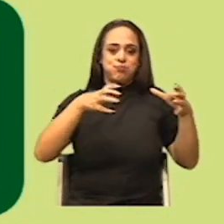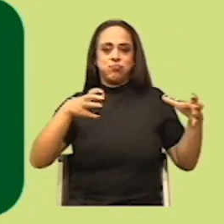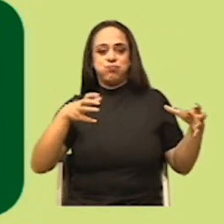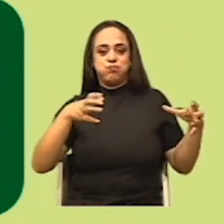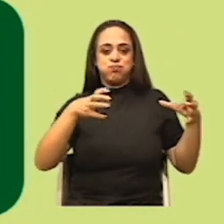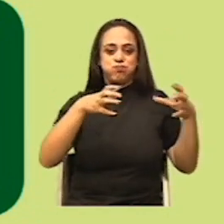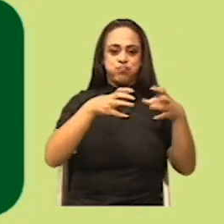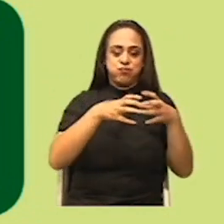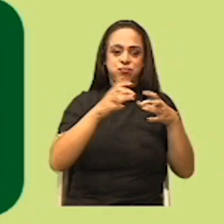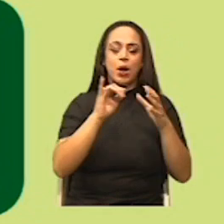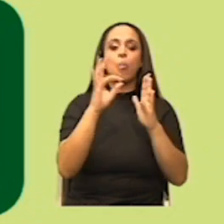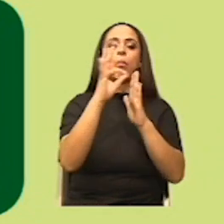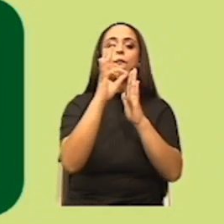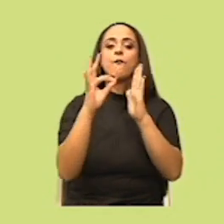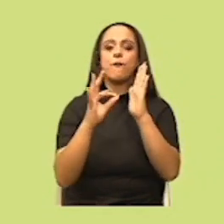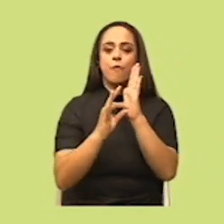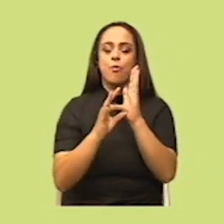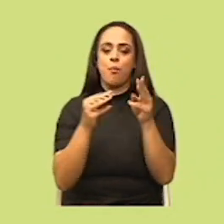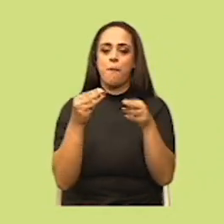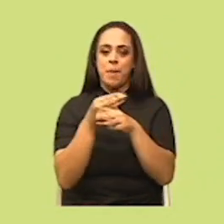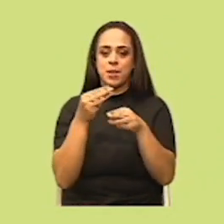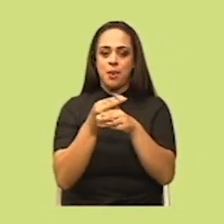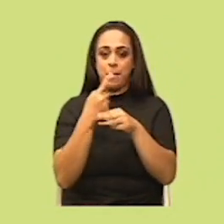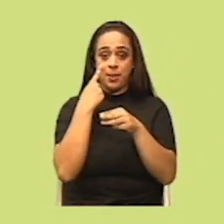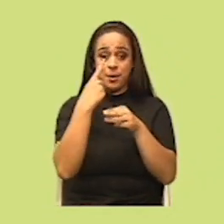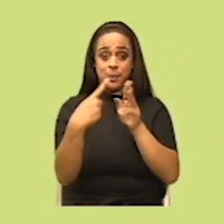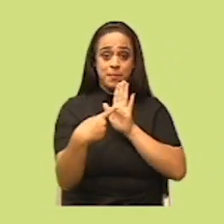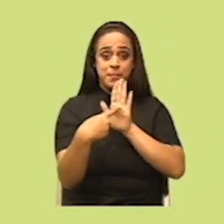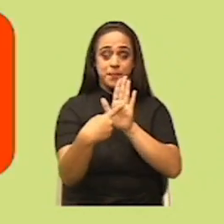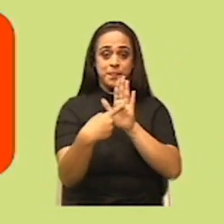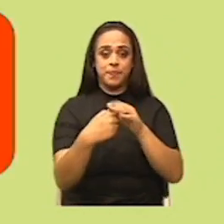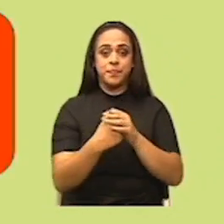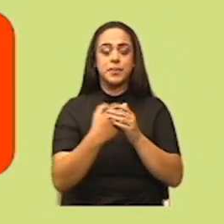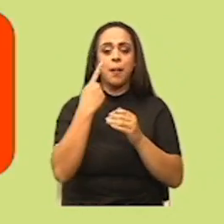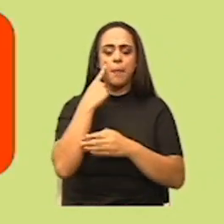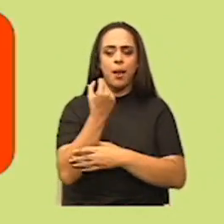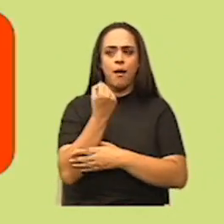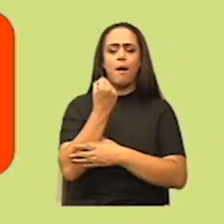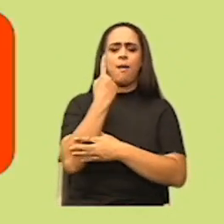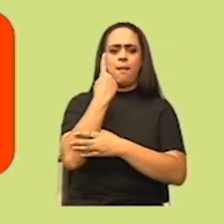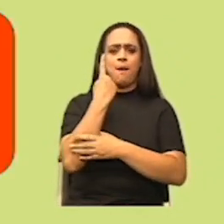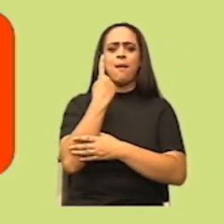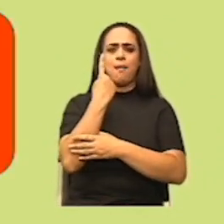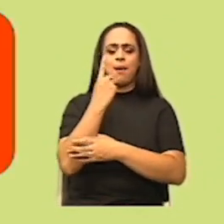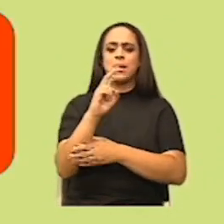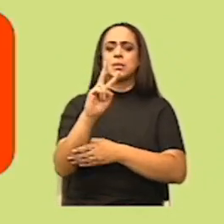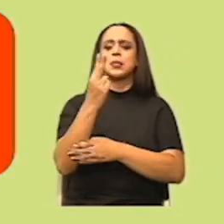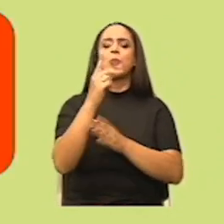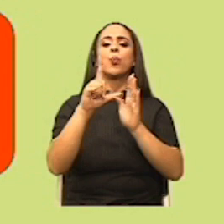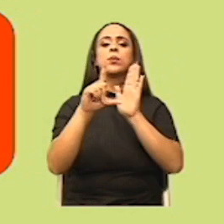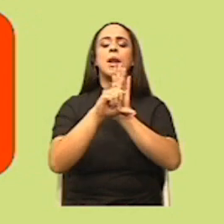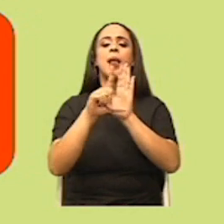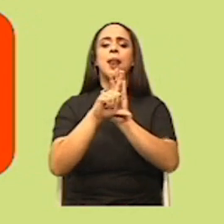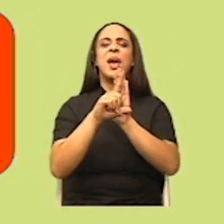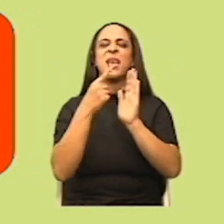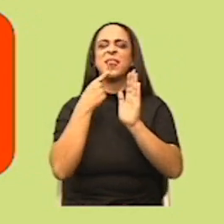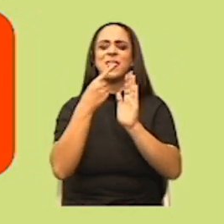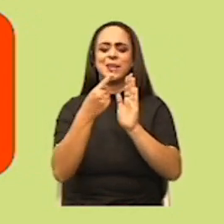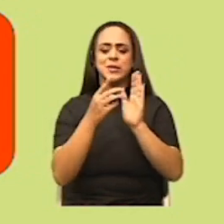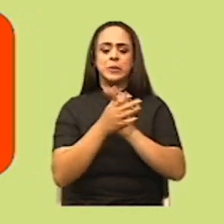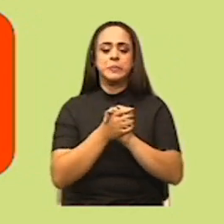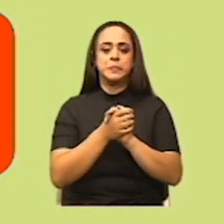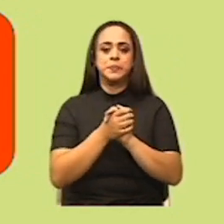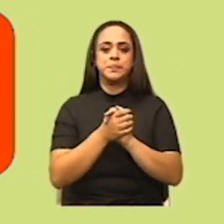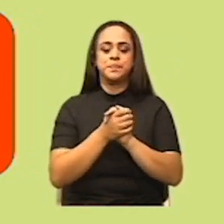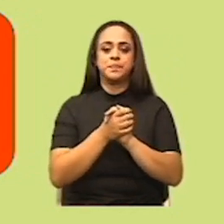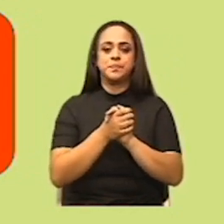matemática que vemos en este momento para comprender la segunda ley de Newton. Se lee así. La